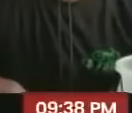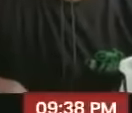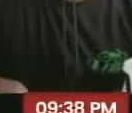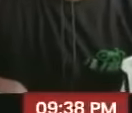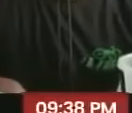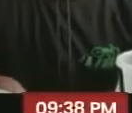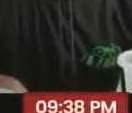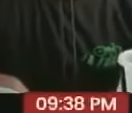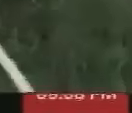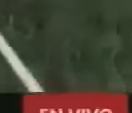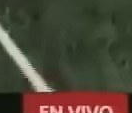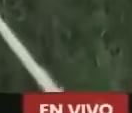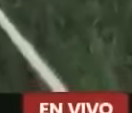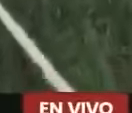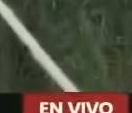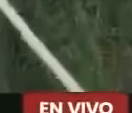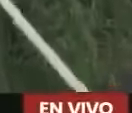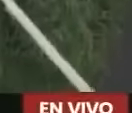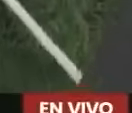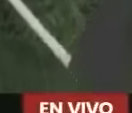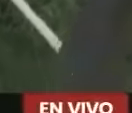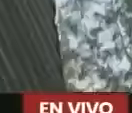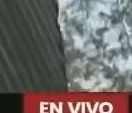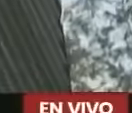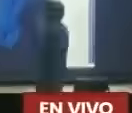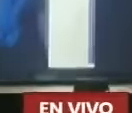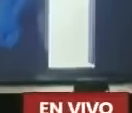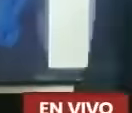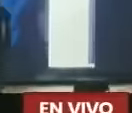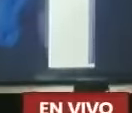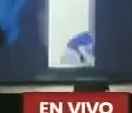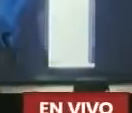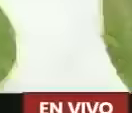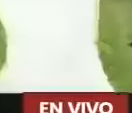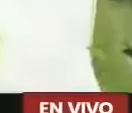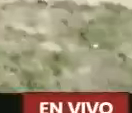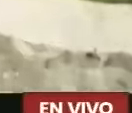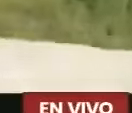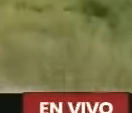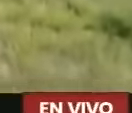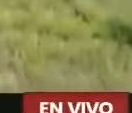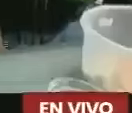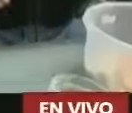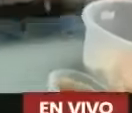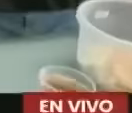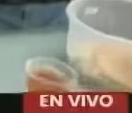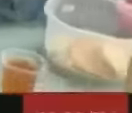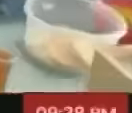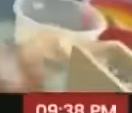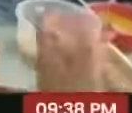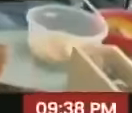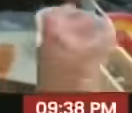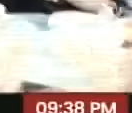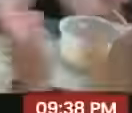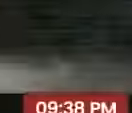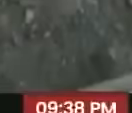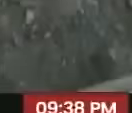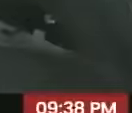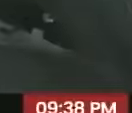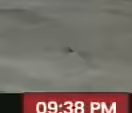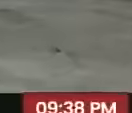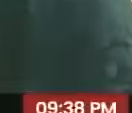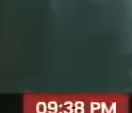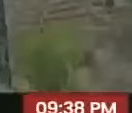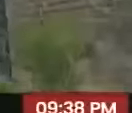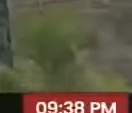¿Qué es el equipo? Bueno, vamos a apoyar en todo. Y le daríamos a ir pronto para allá. Y ver esas son las juventudes.